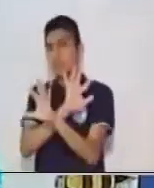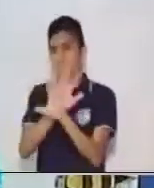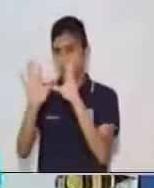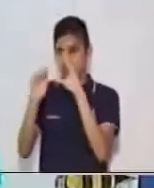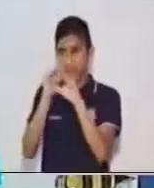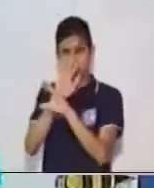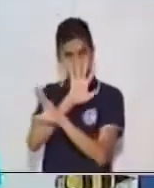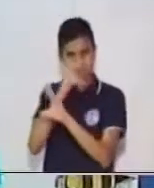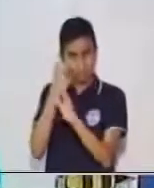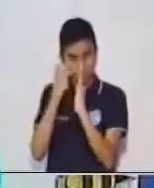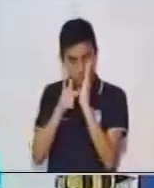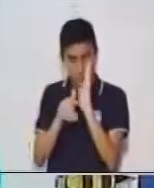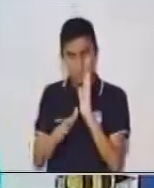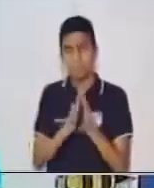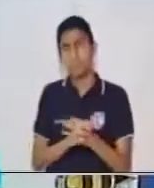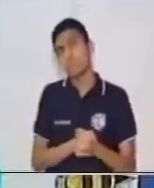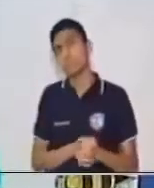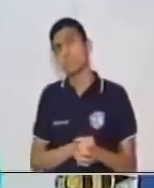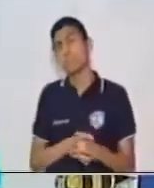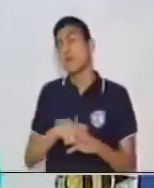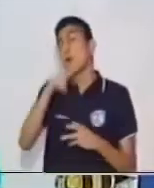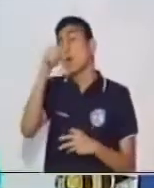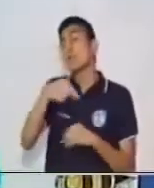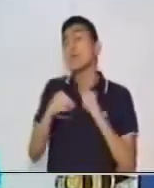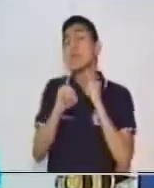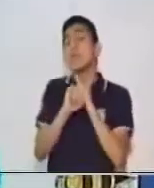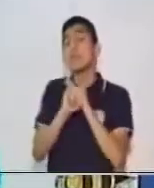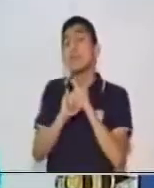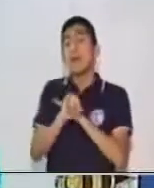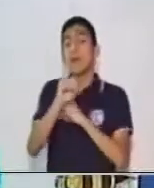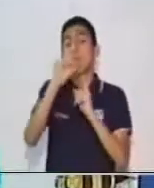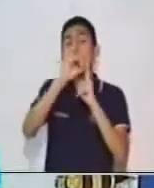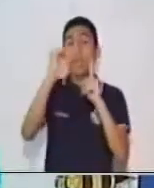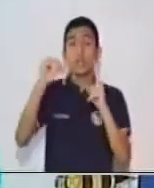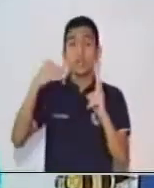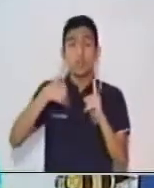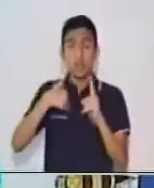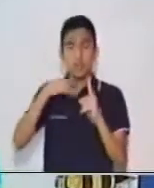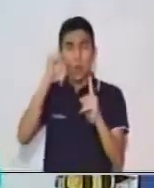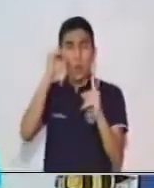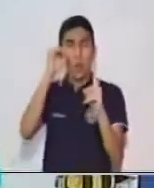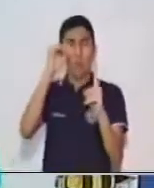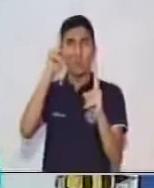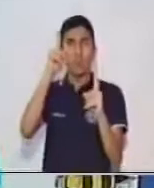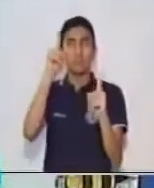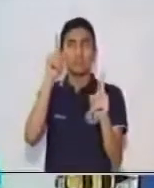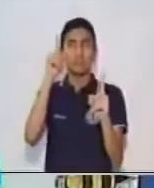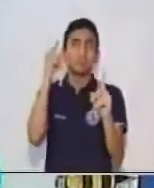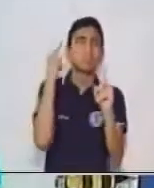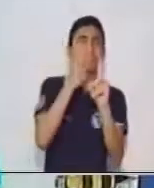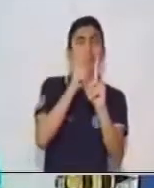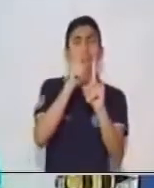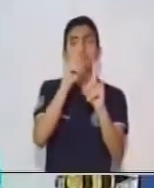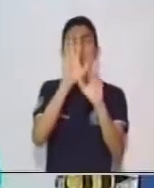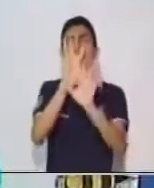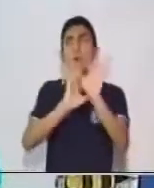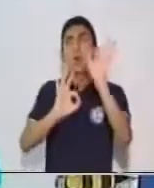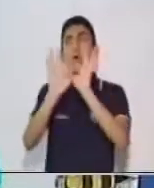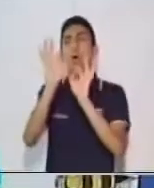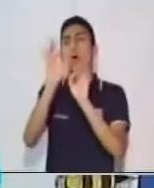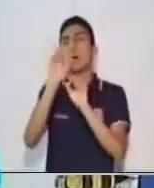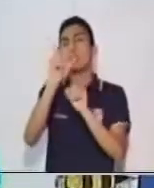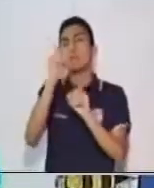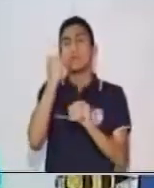proposición y seguimos el mismo paso. Vamos a identificar si en esta oración existe un objeto directo, un objeto indirecto, o un